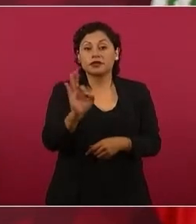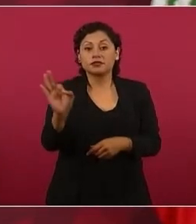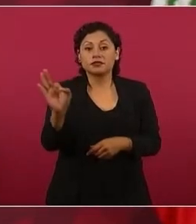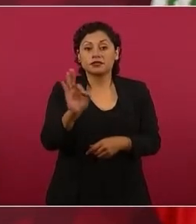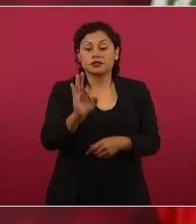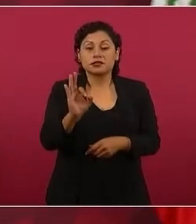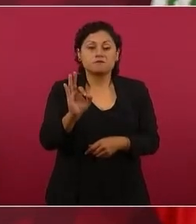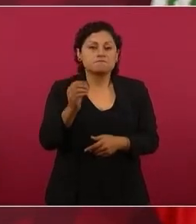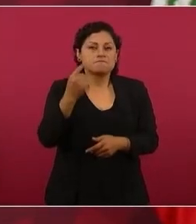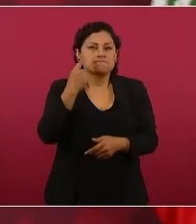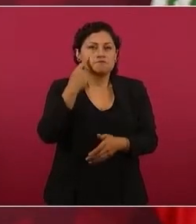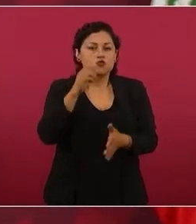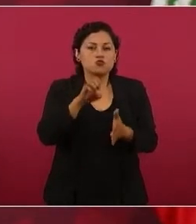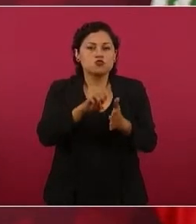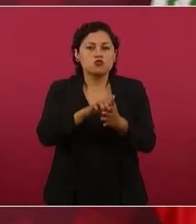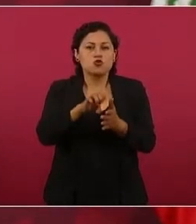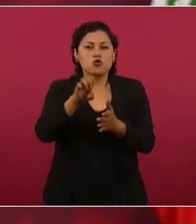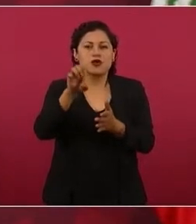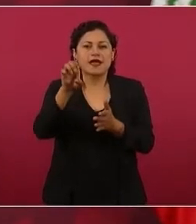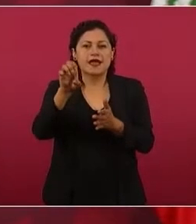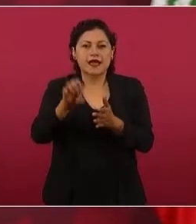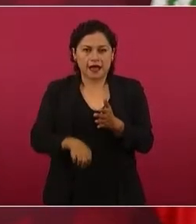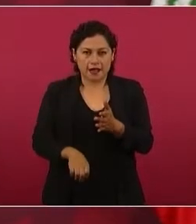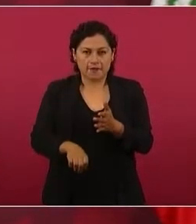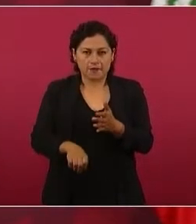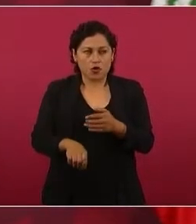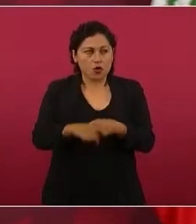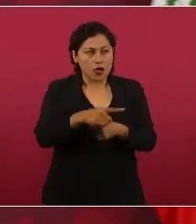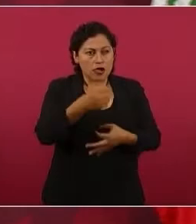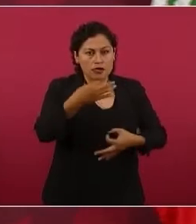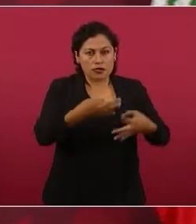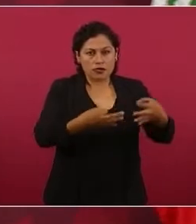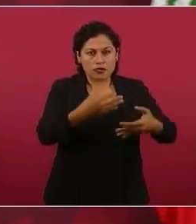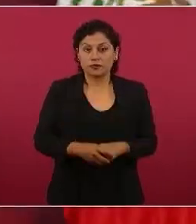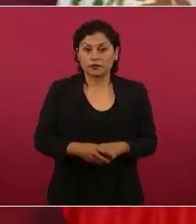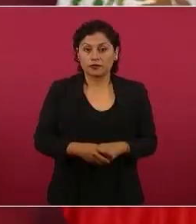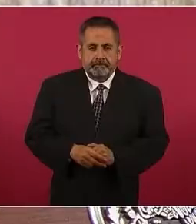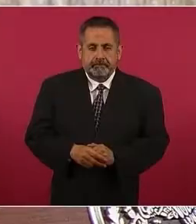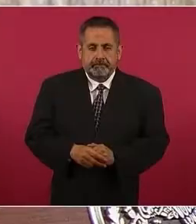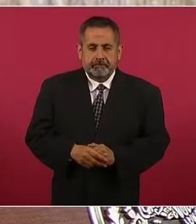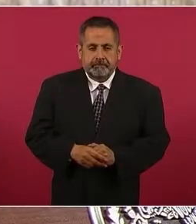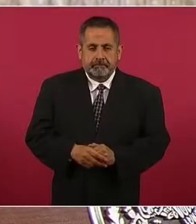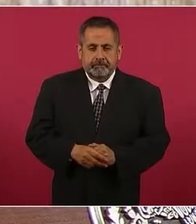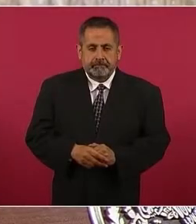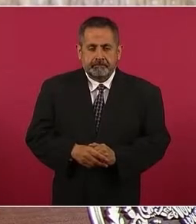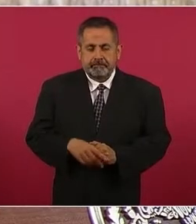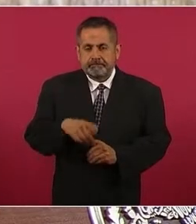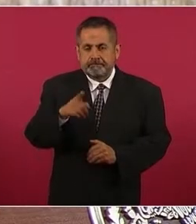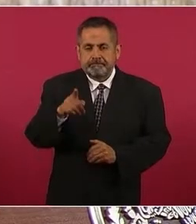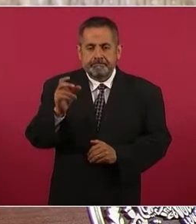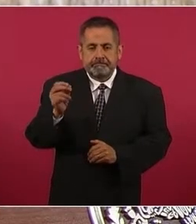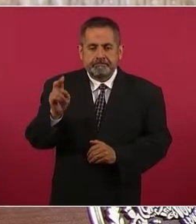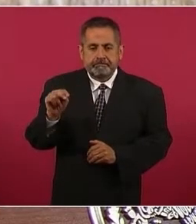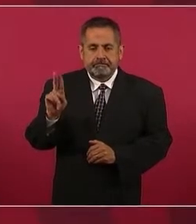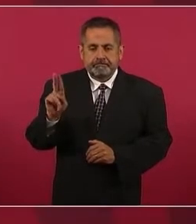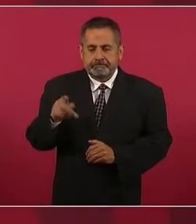resuelva liberarlo, hay mecanismos para hacerlo. Naciones Unidas